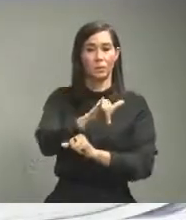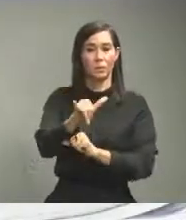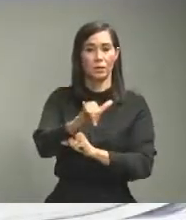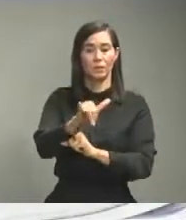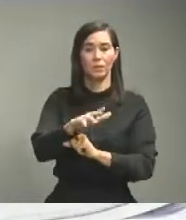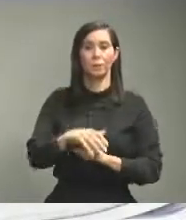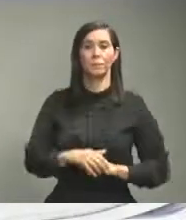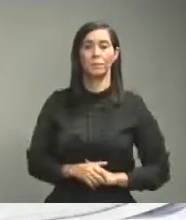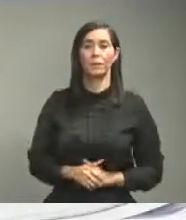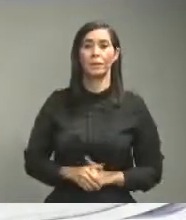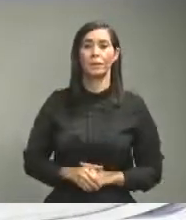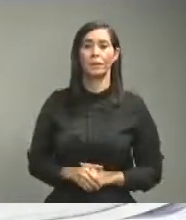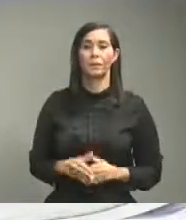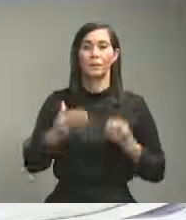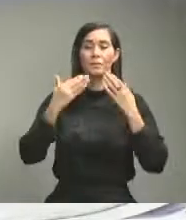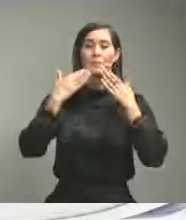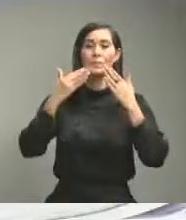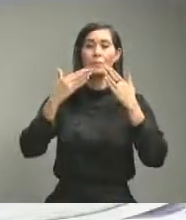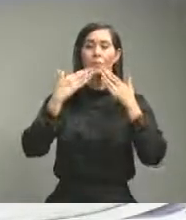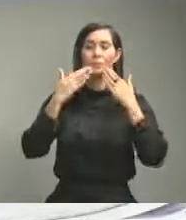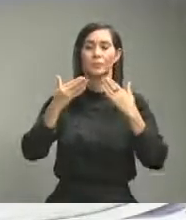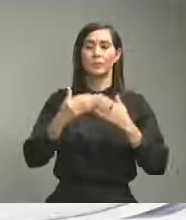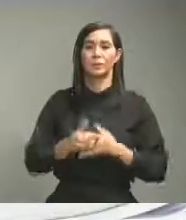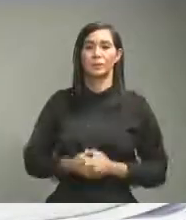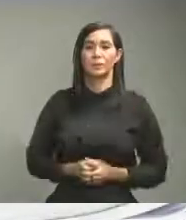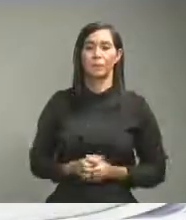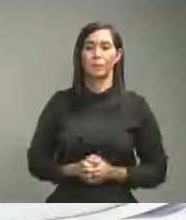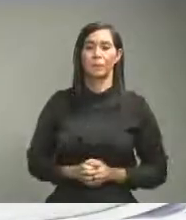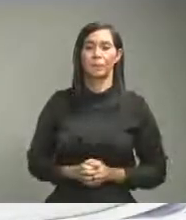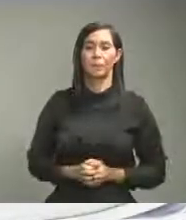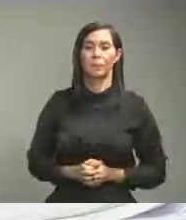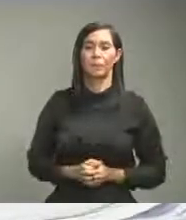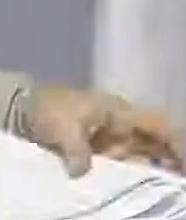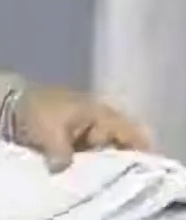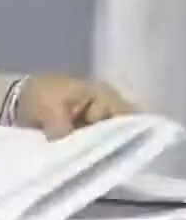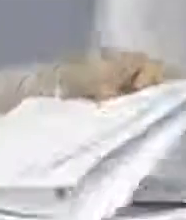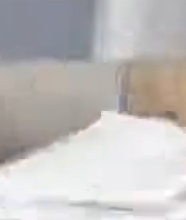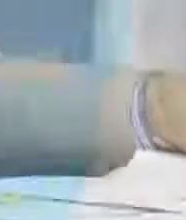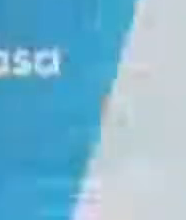muchas gracias gracias señor ministro mantenido y se dirección Gracias.